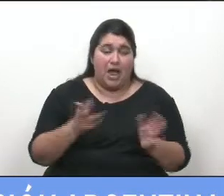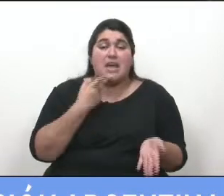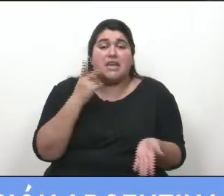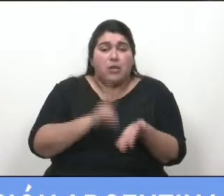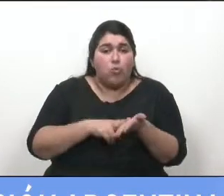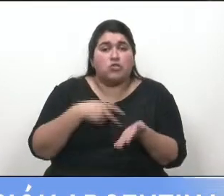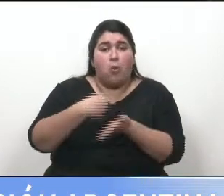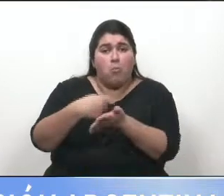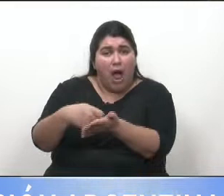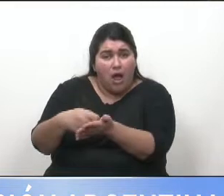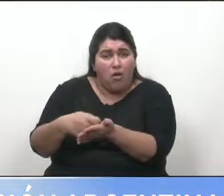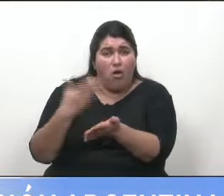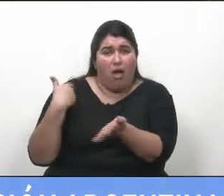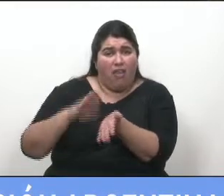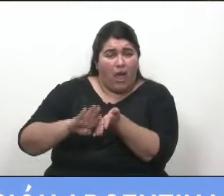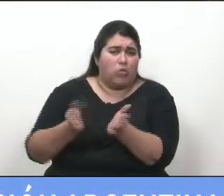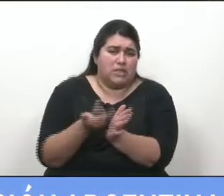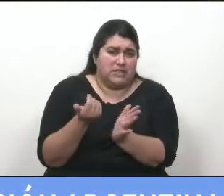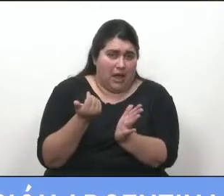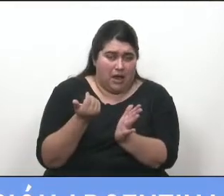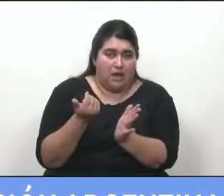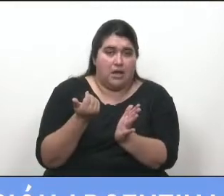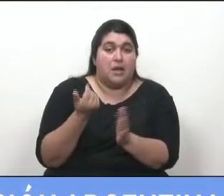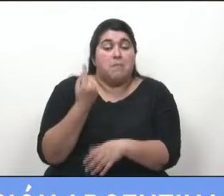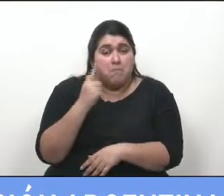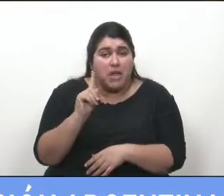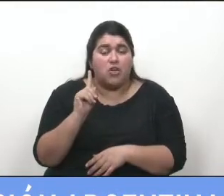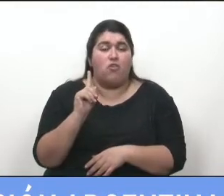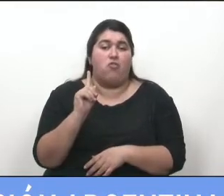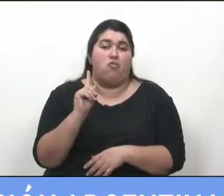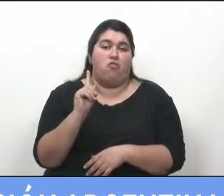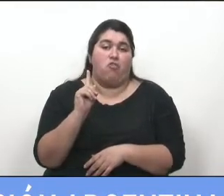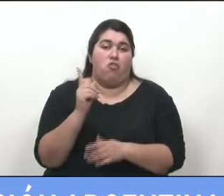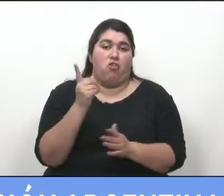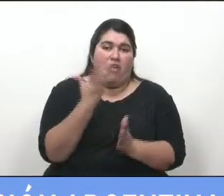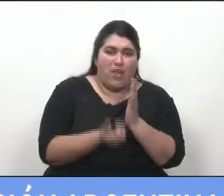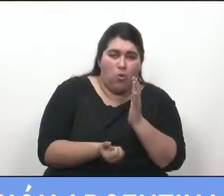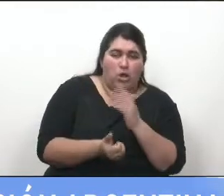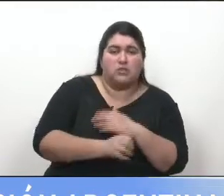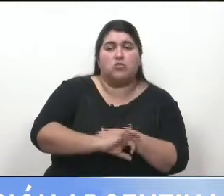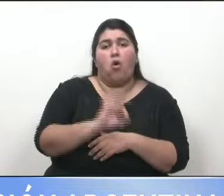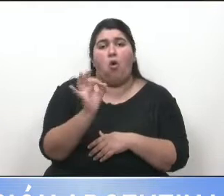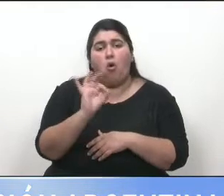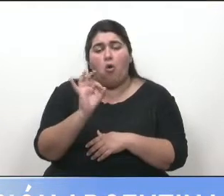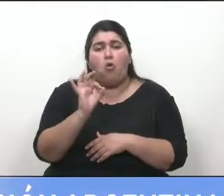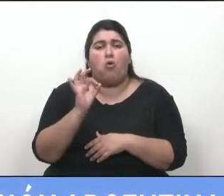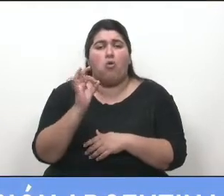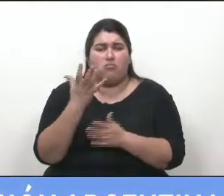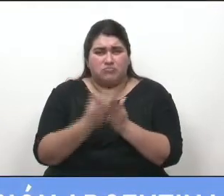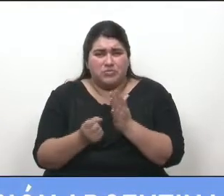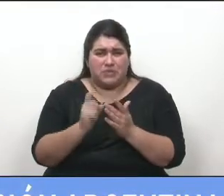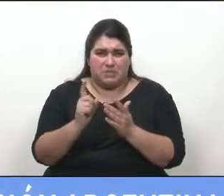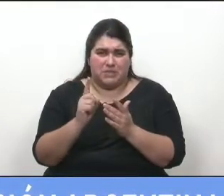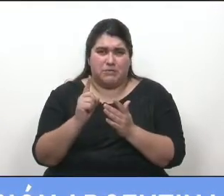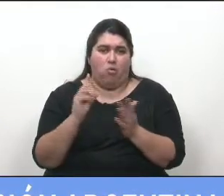pagos y no se incluye, pero no se incluyen las retenciones o percepciones retenidas y no